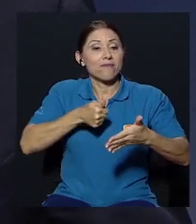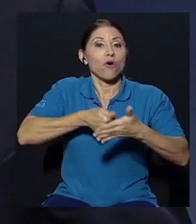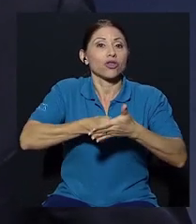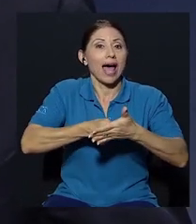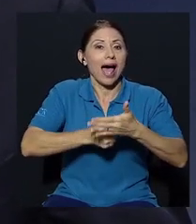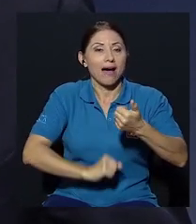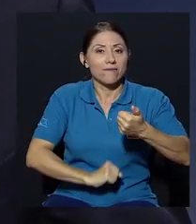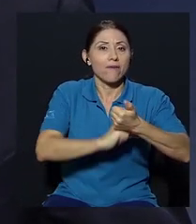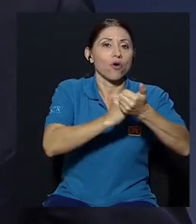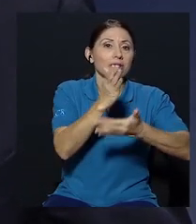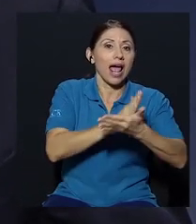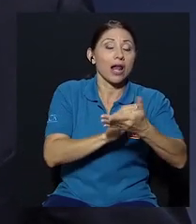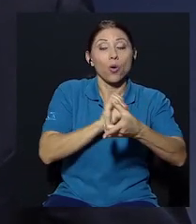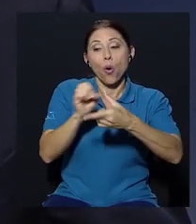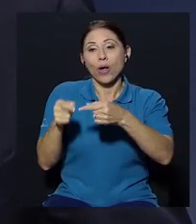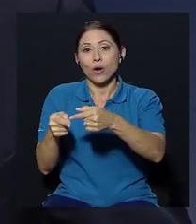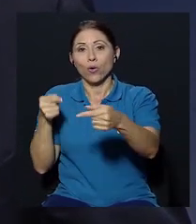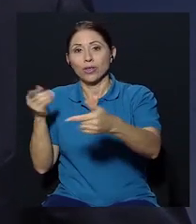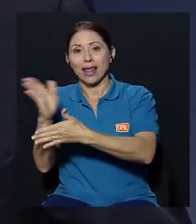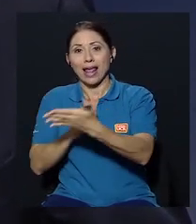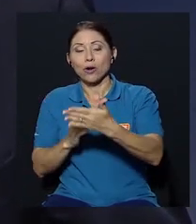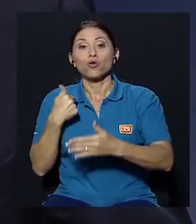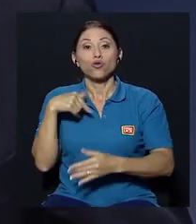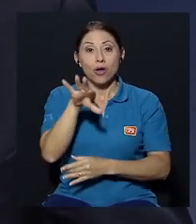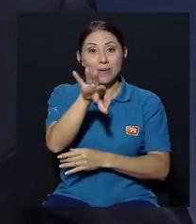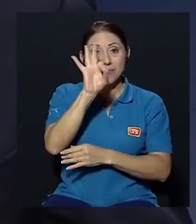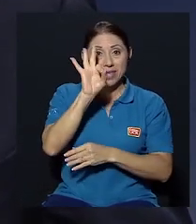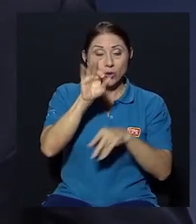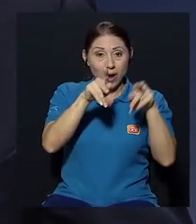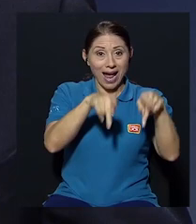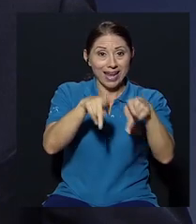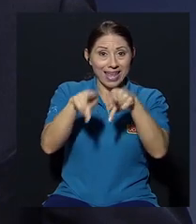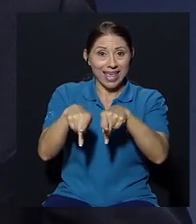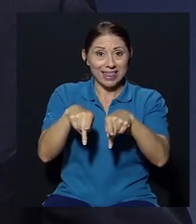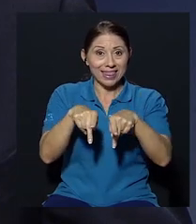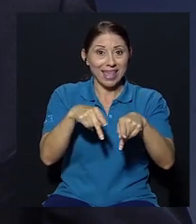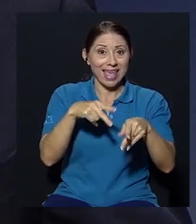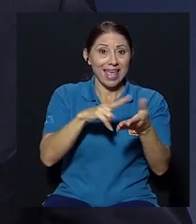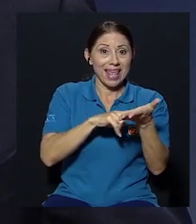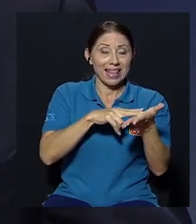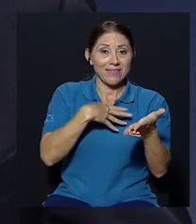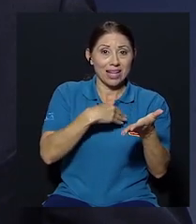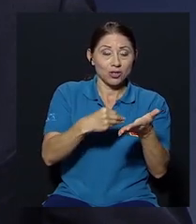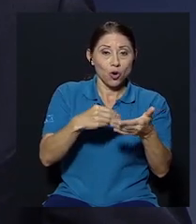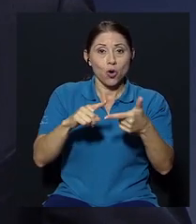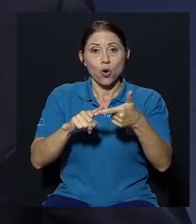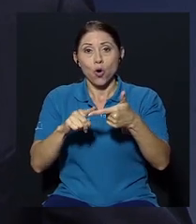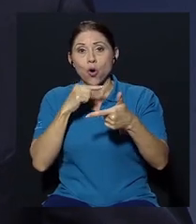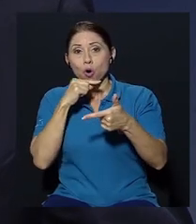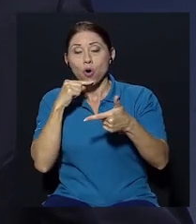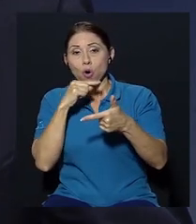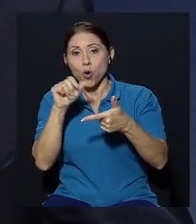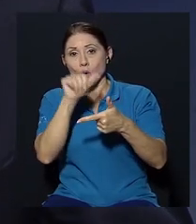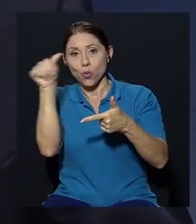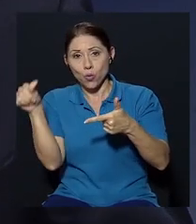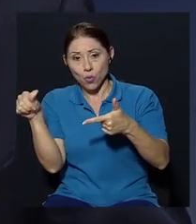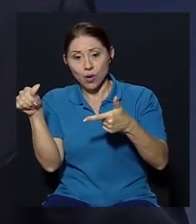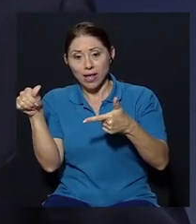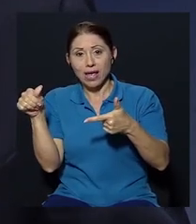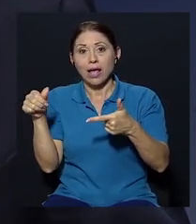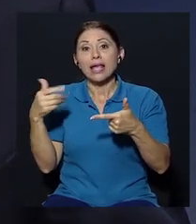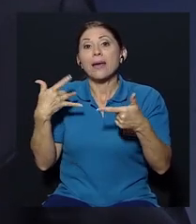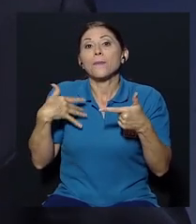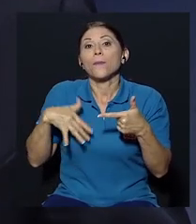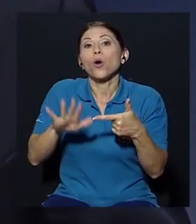algo yo invito a liberacionistas y gente del PUSC a que por lo menos por votar en contra de algo